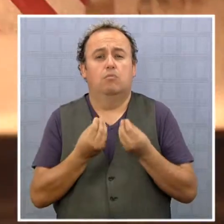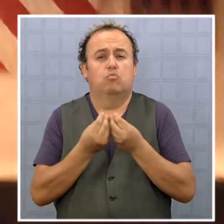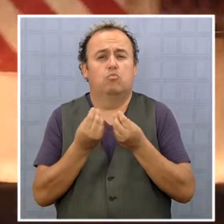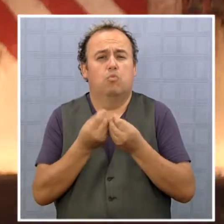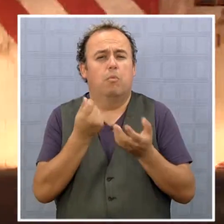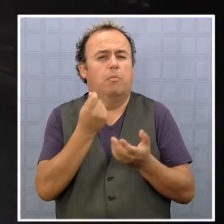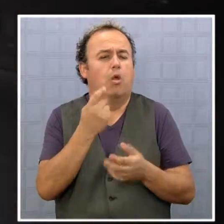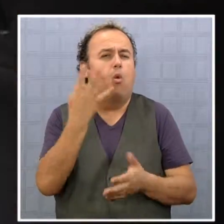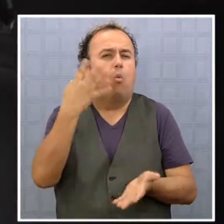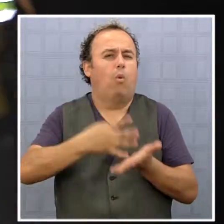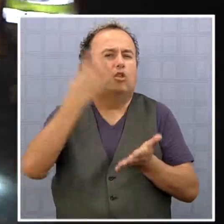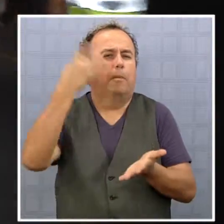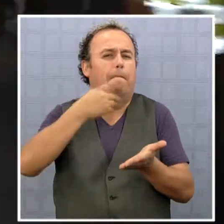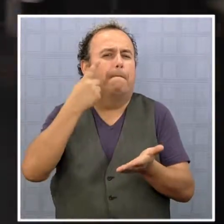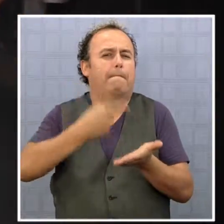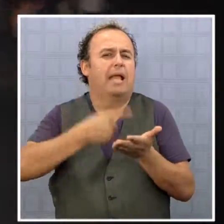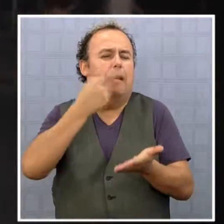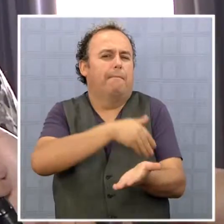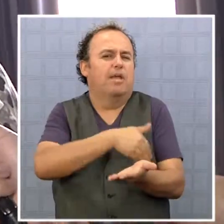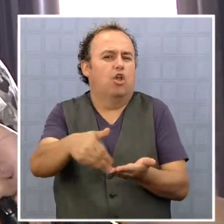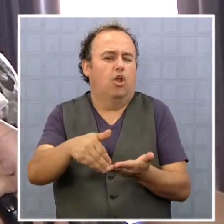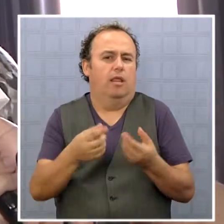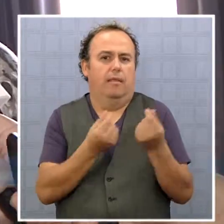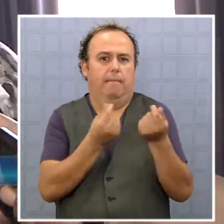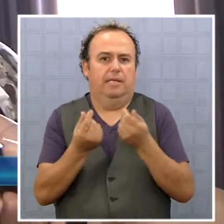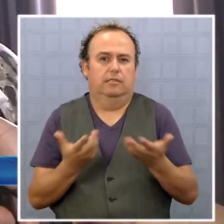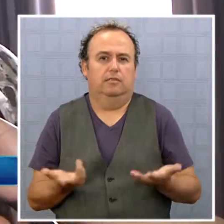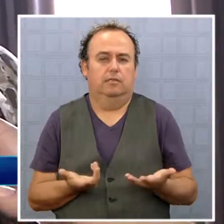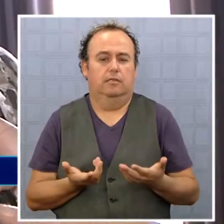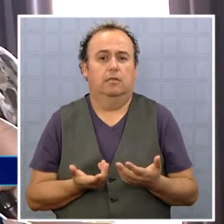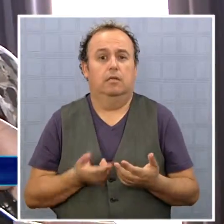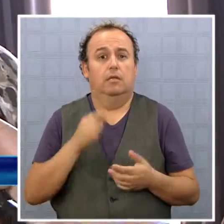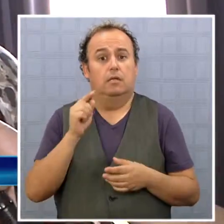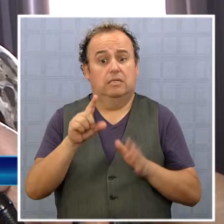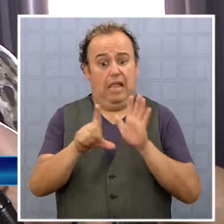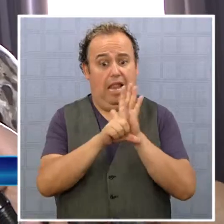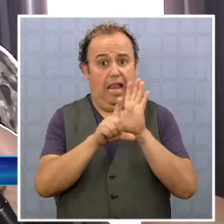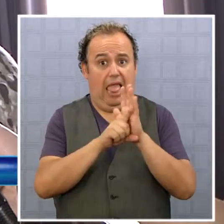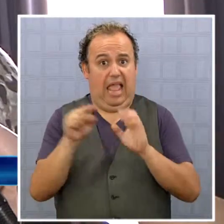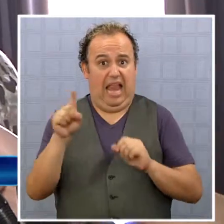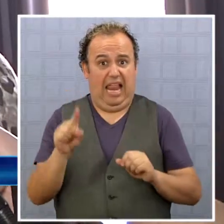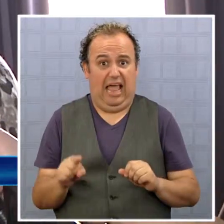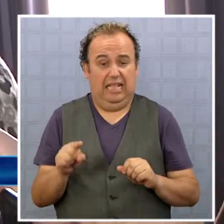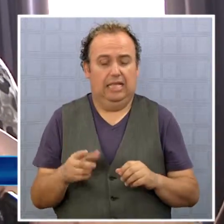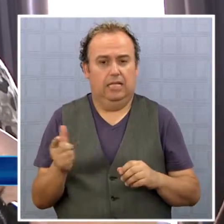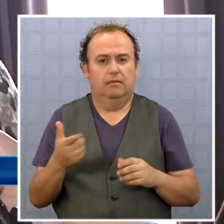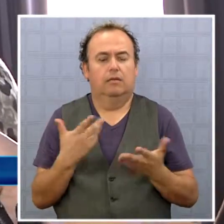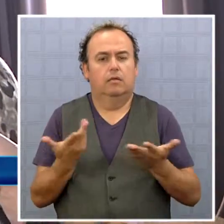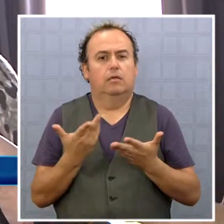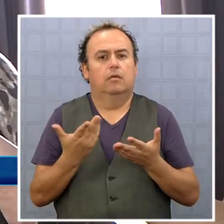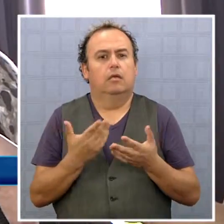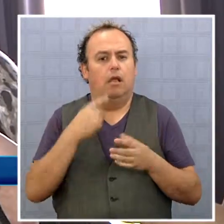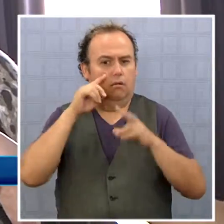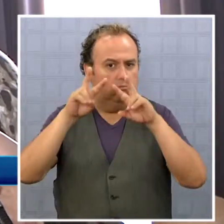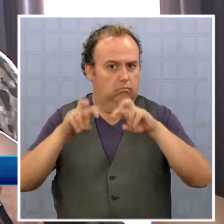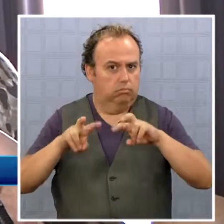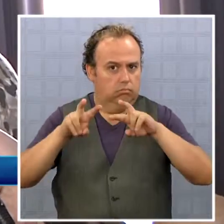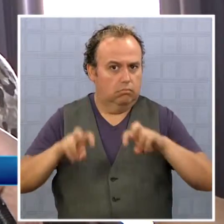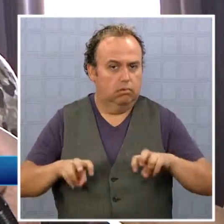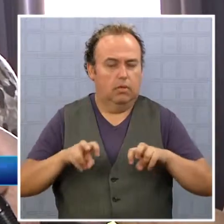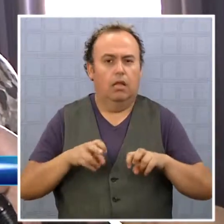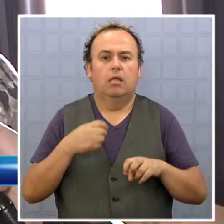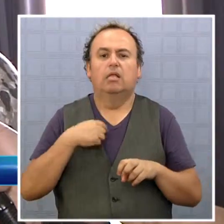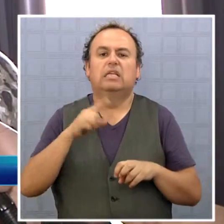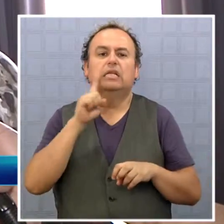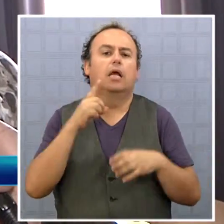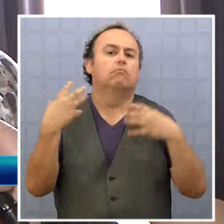superaría los 4.000 millones de pesos. Las compensaciones en el caso de la ley eléctrica operan posterior a una investigación donde